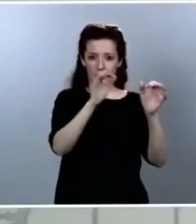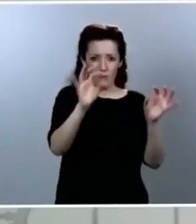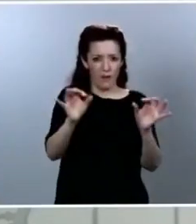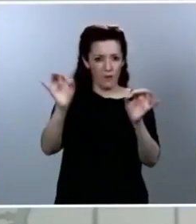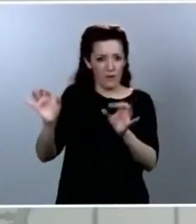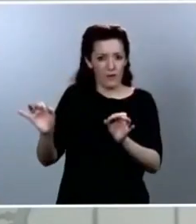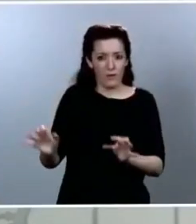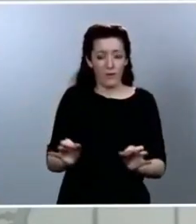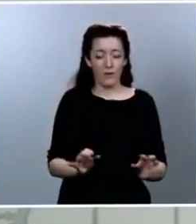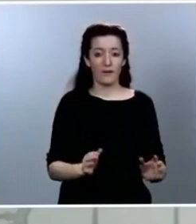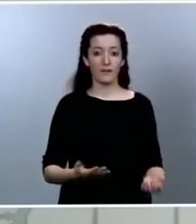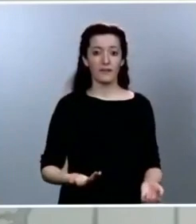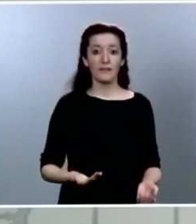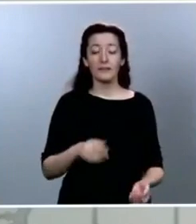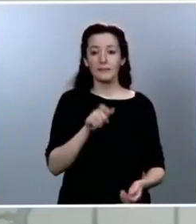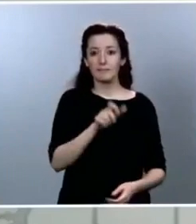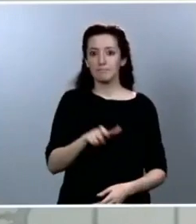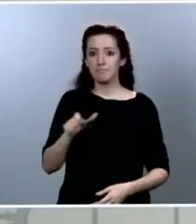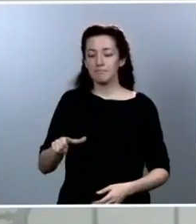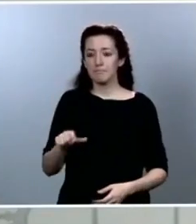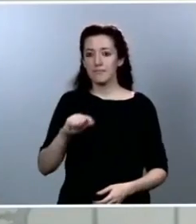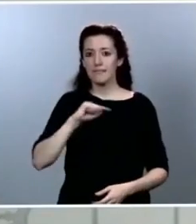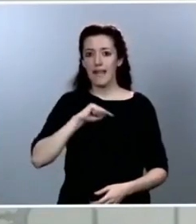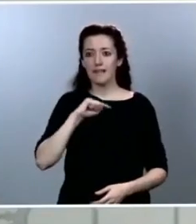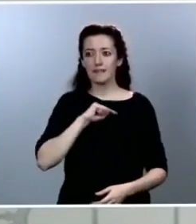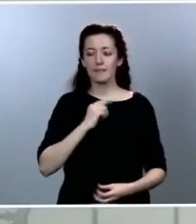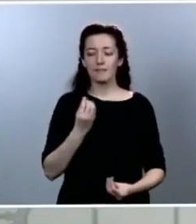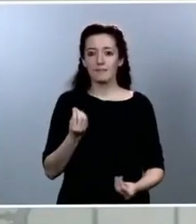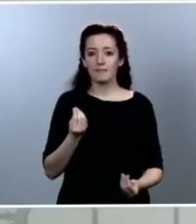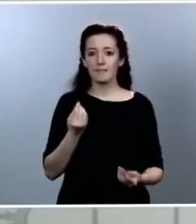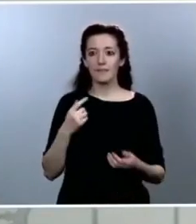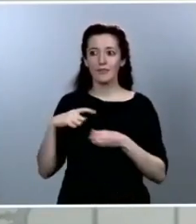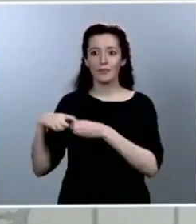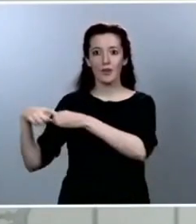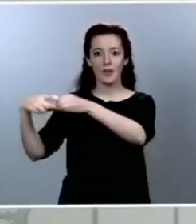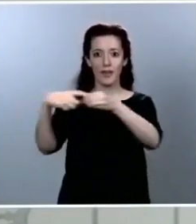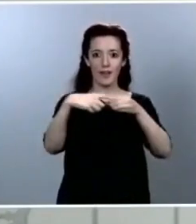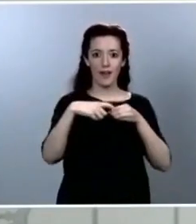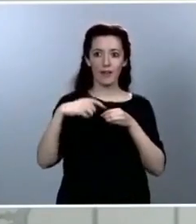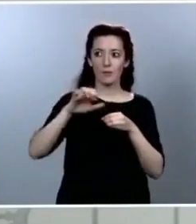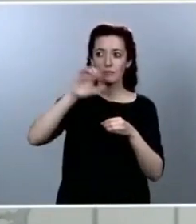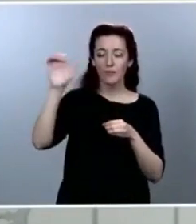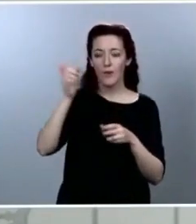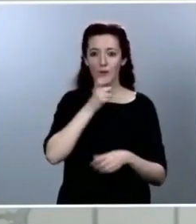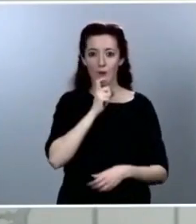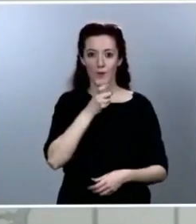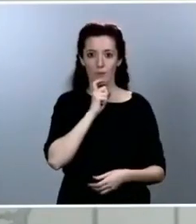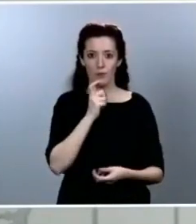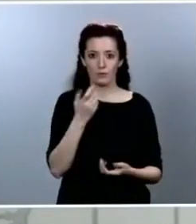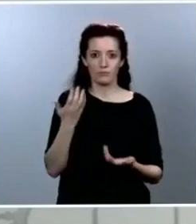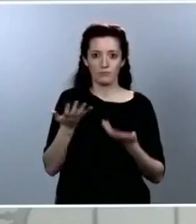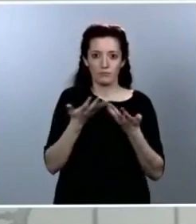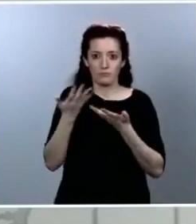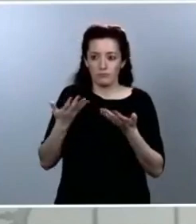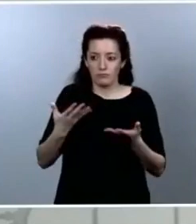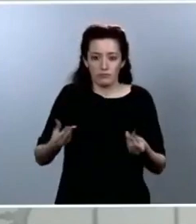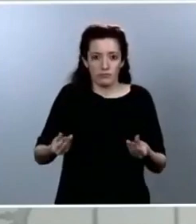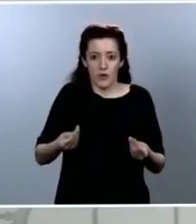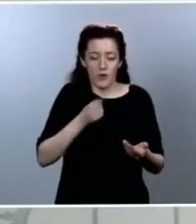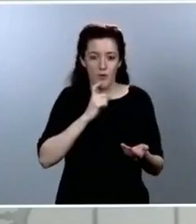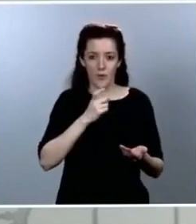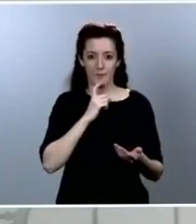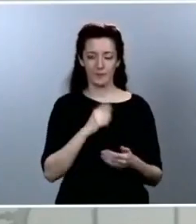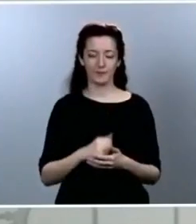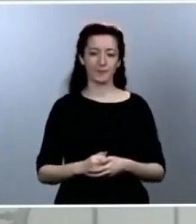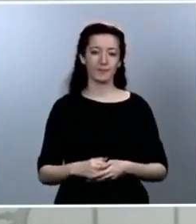la solidaridad. ¿Y cómo medimos y ponemos en marcha esa solidaridad? ¿Cómo la materializamos? Hay países que efectivamente lo que dicen es,